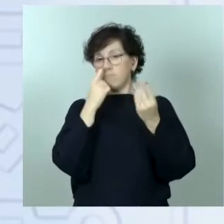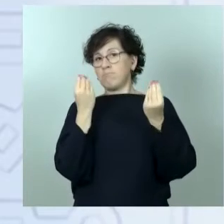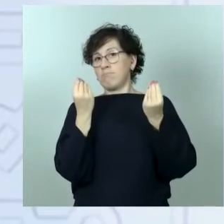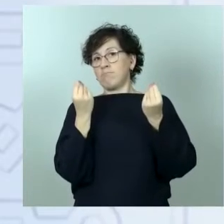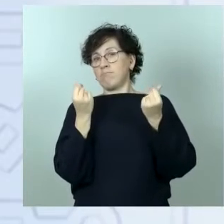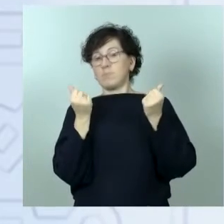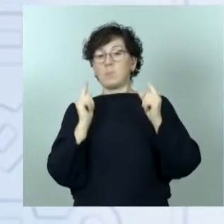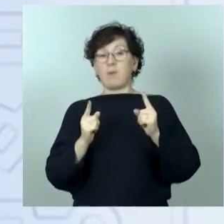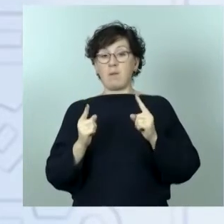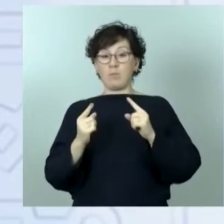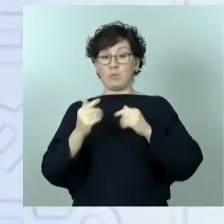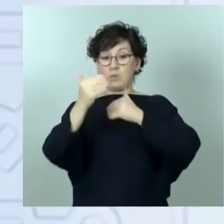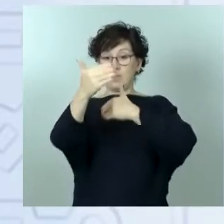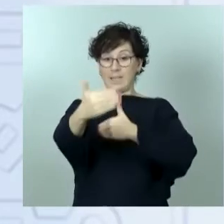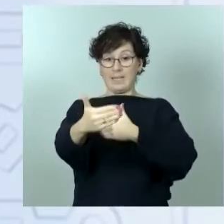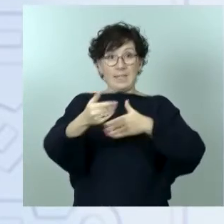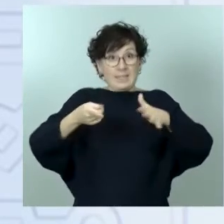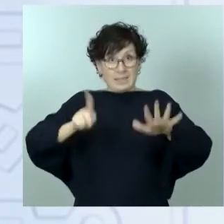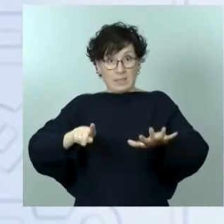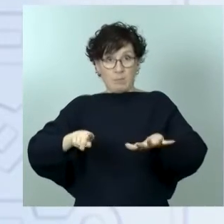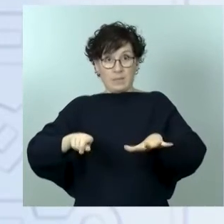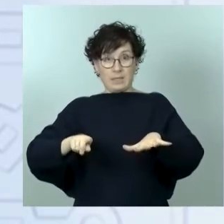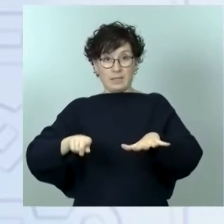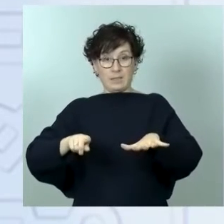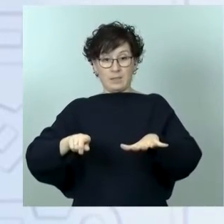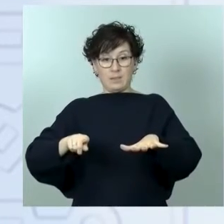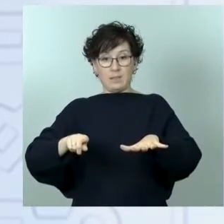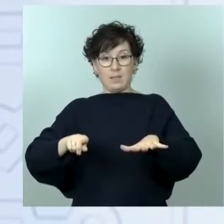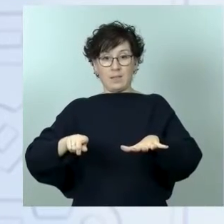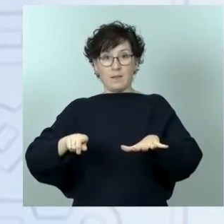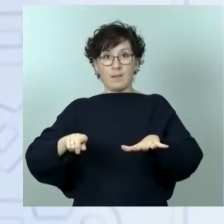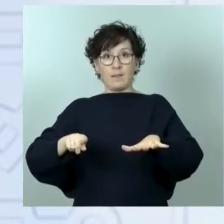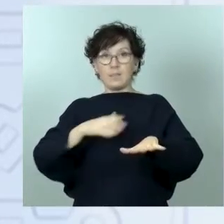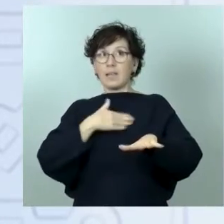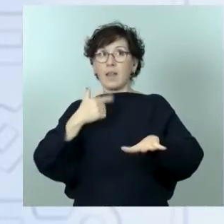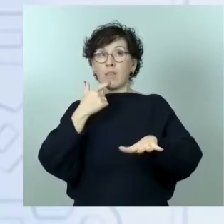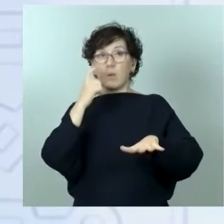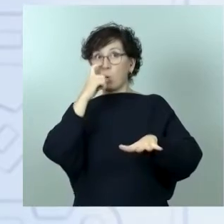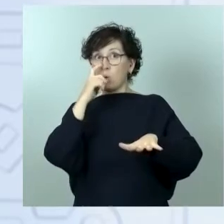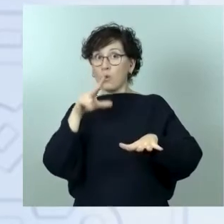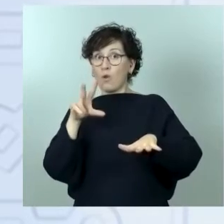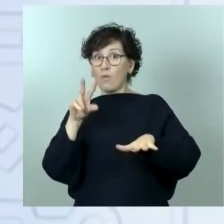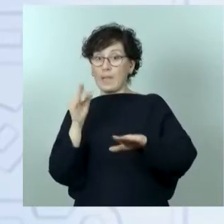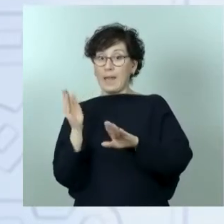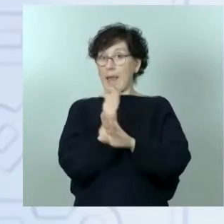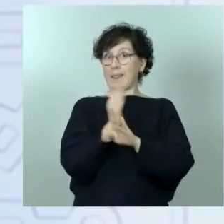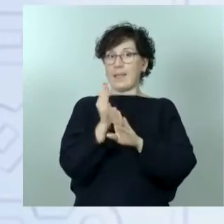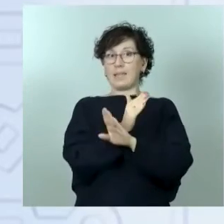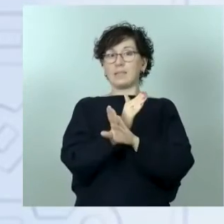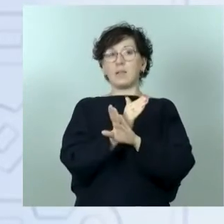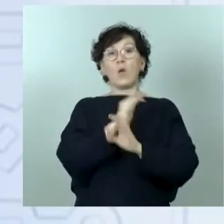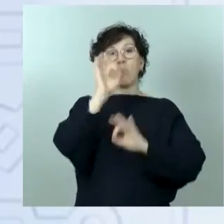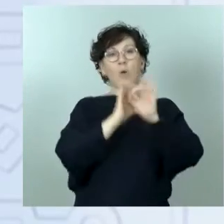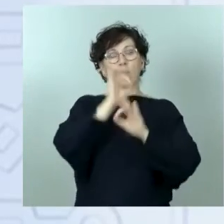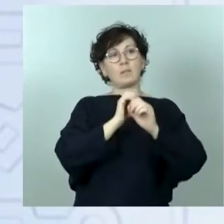semestre, es decir, antes de que finalice el mes de junio, estaremos ya en un grado de cumplimiento del 32